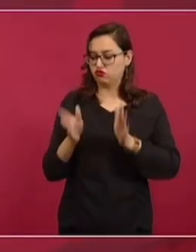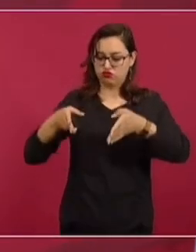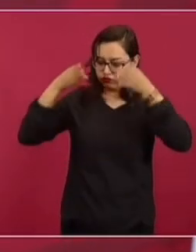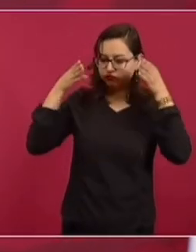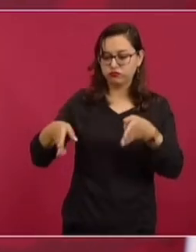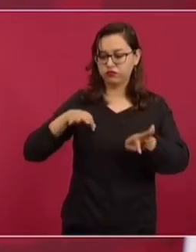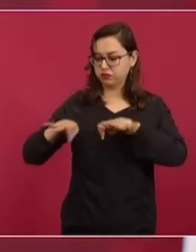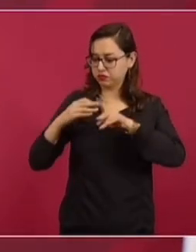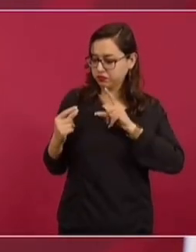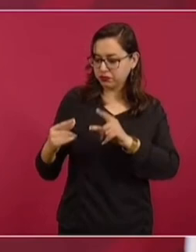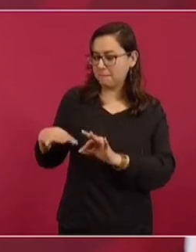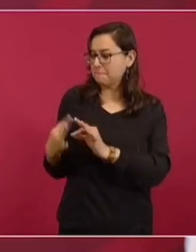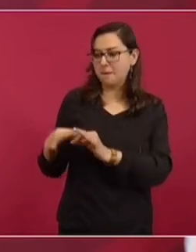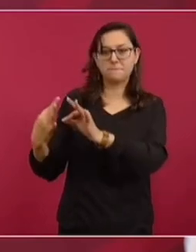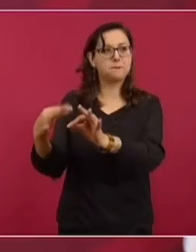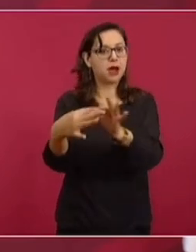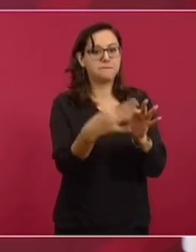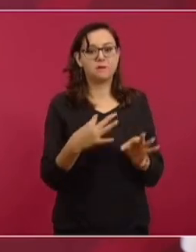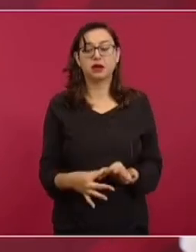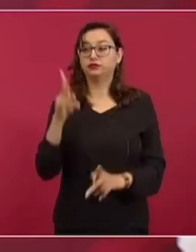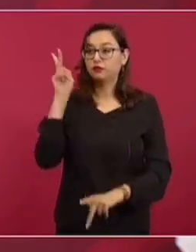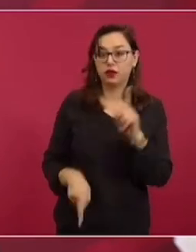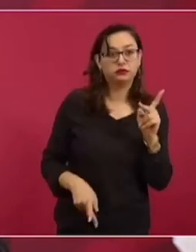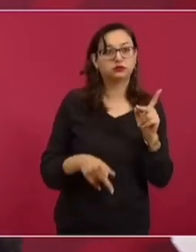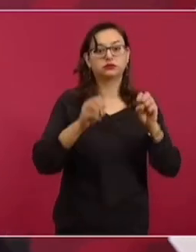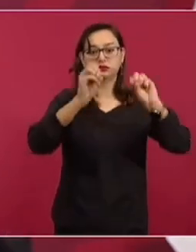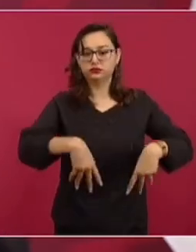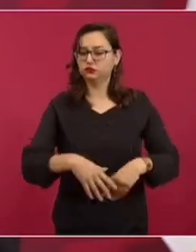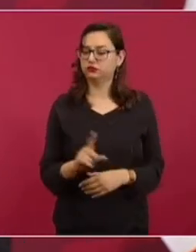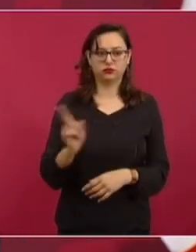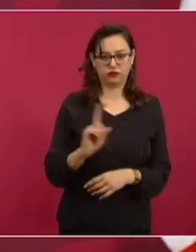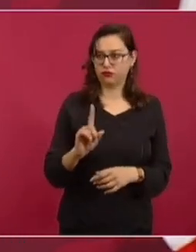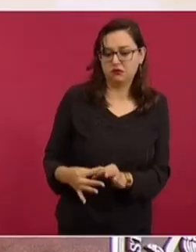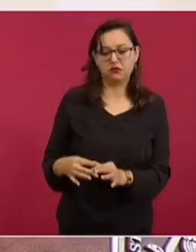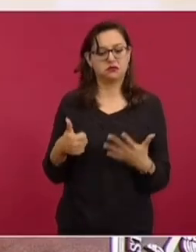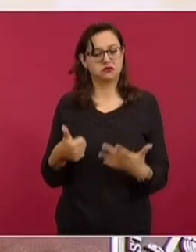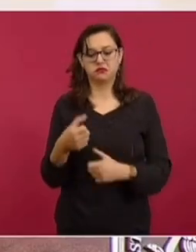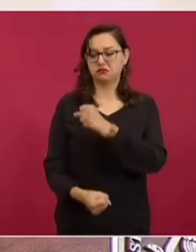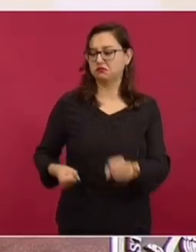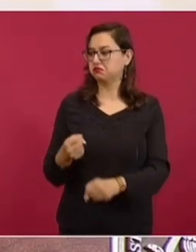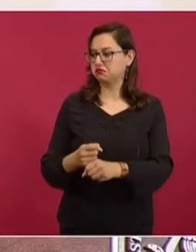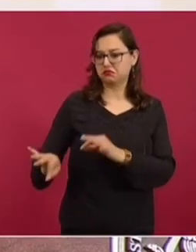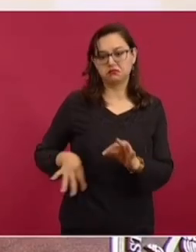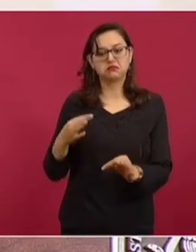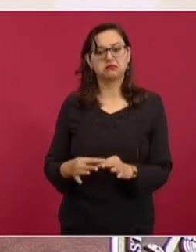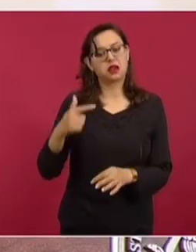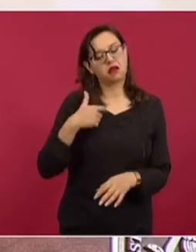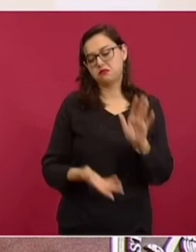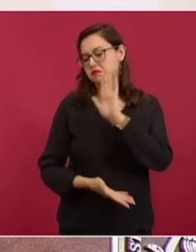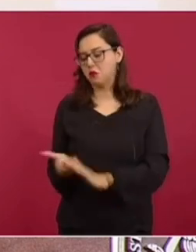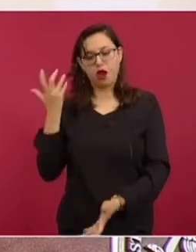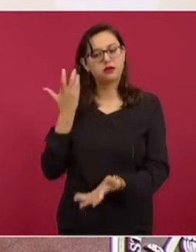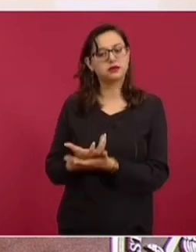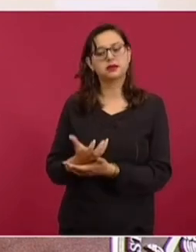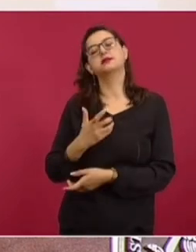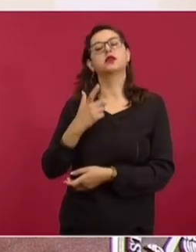inconcluso, nada pendiente. Que yo pueda decir misión cumplida. Y que me pueda yo jubilar